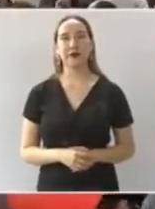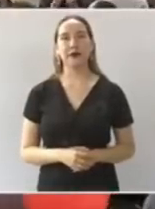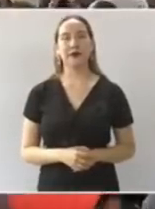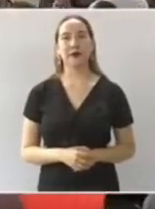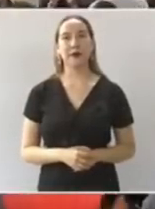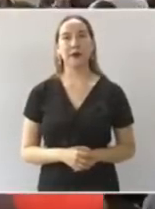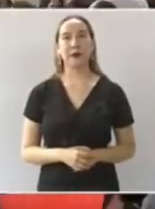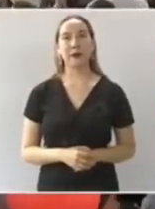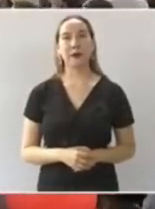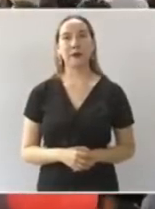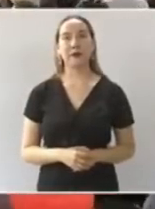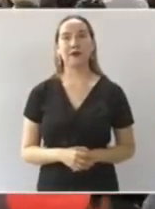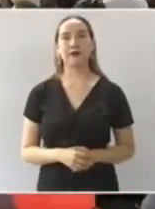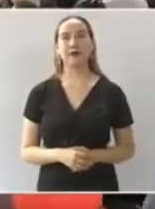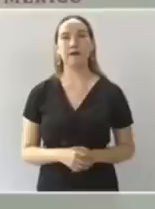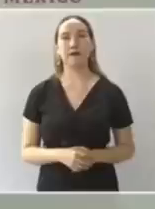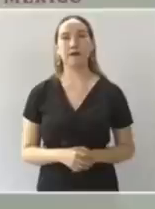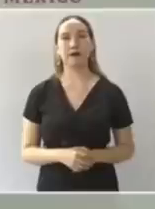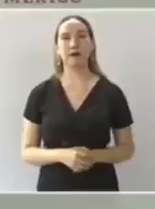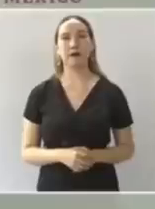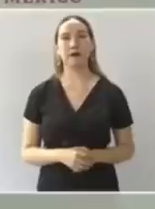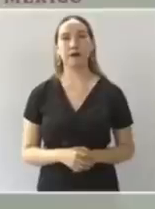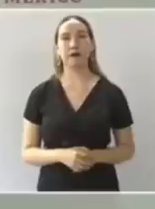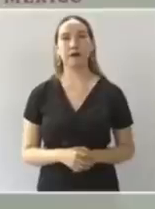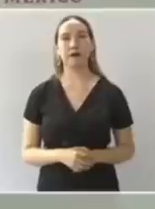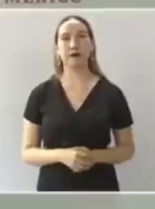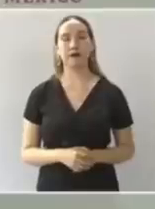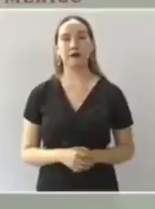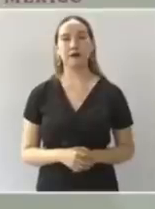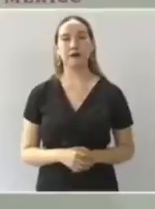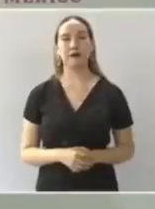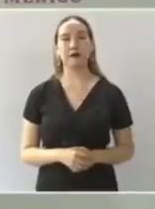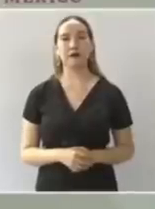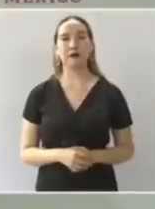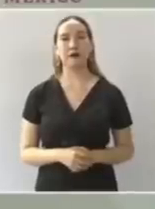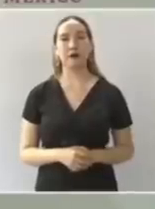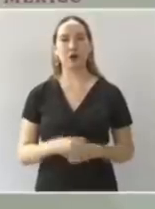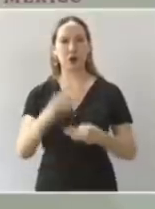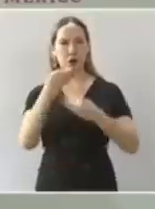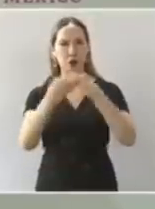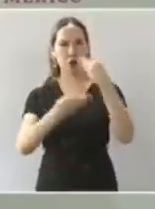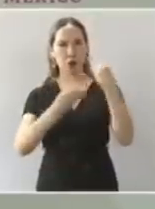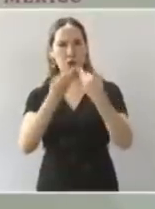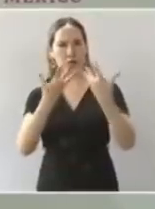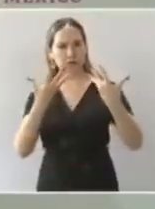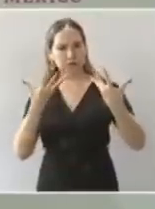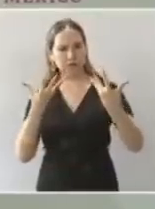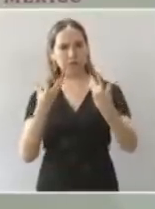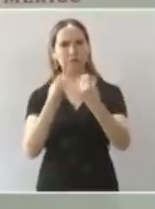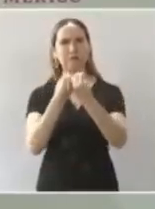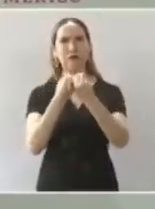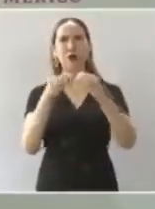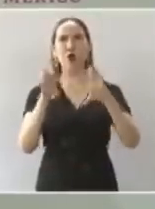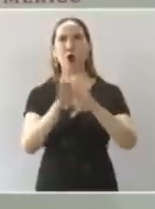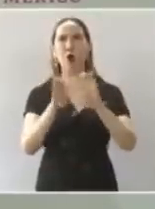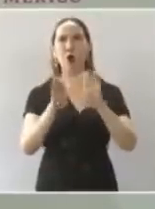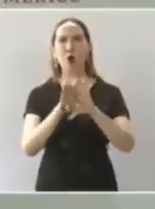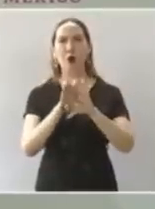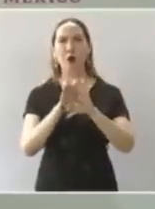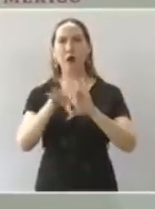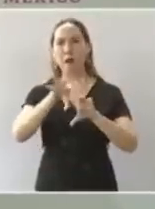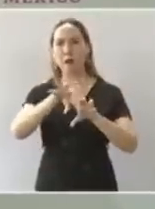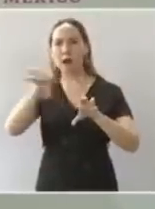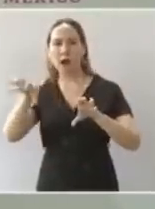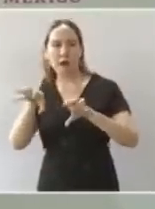Y cerrar filas y unirnos, nada de divisiones, y